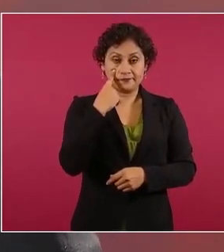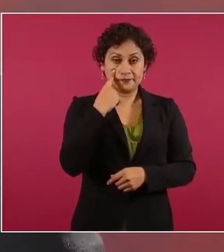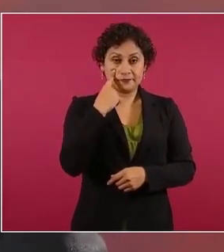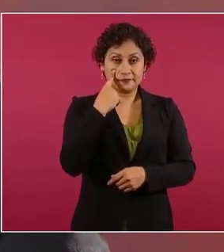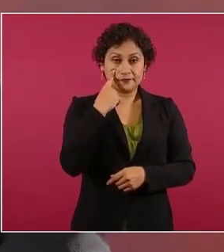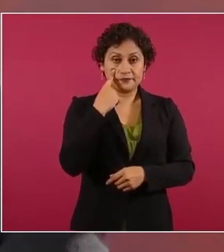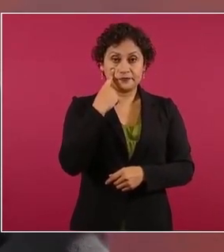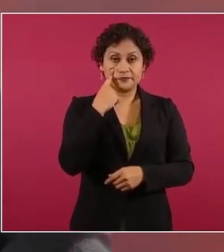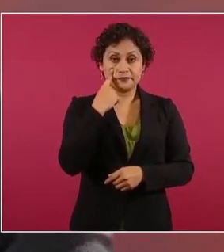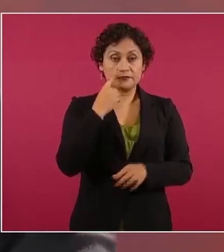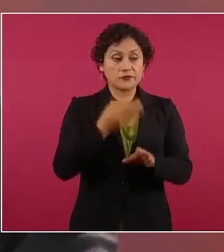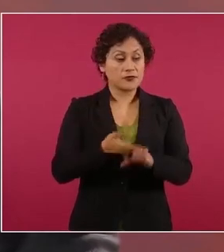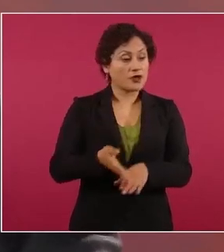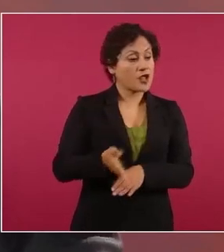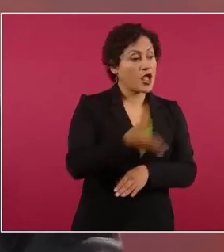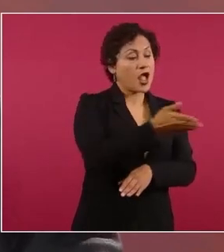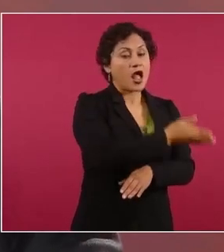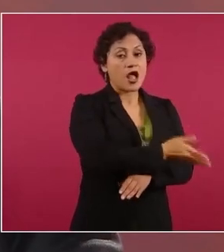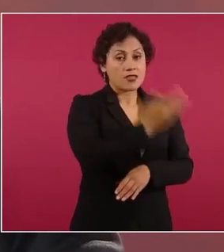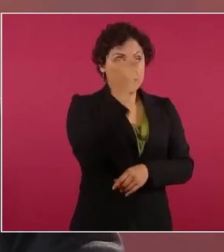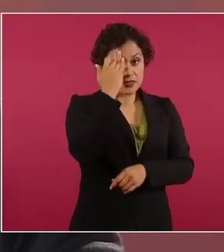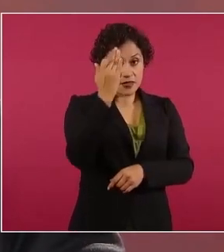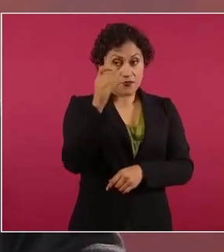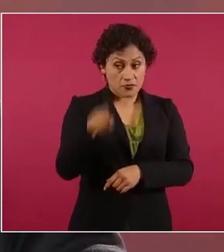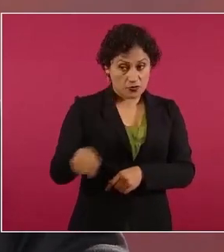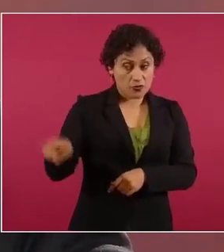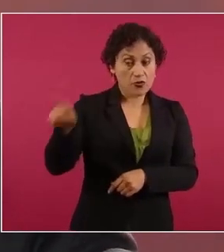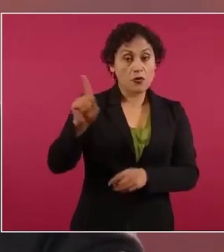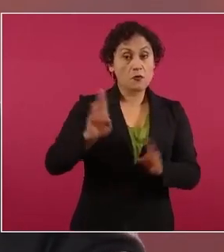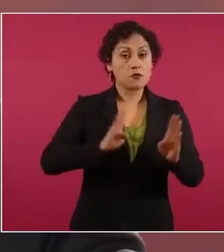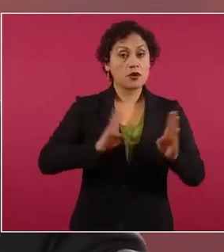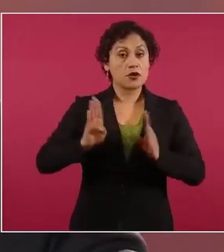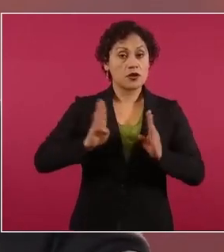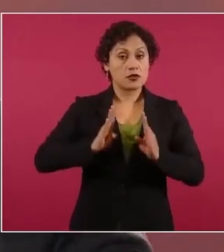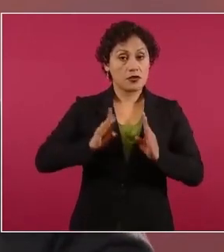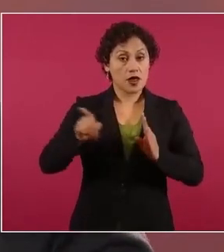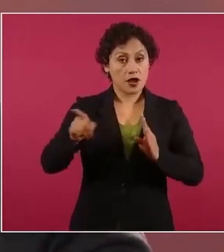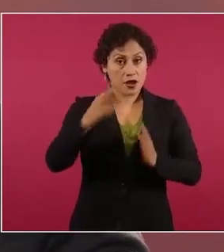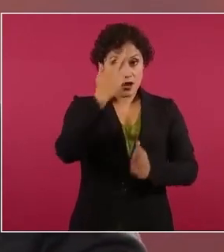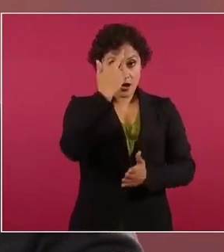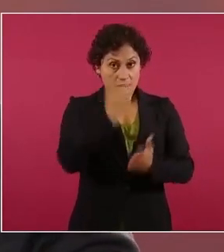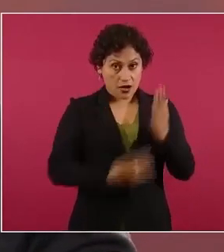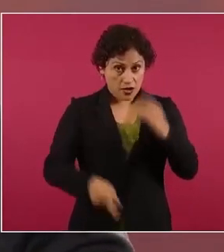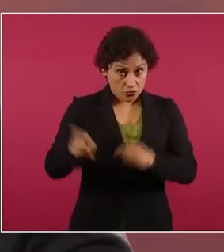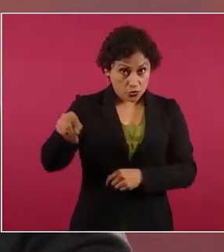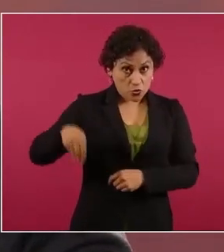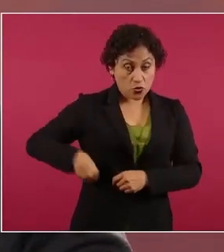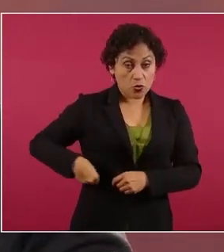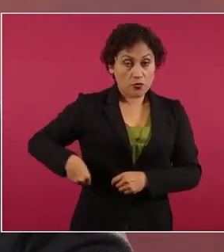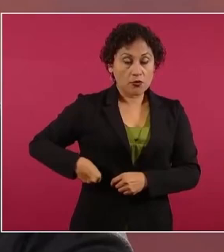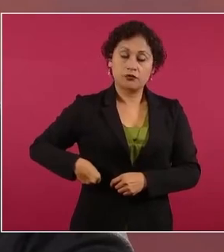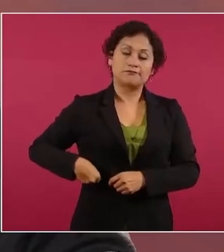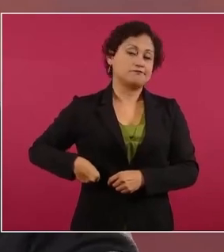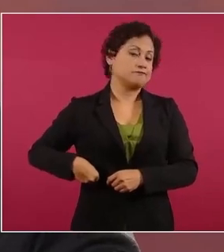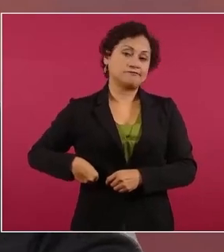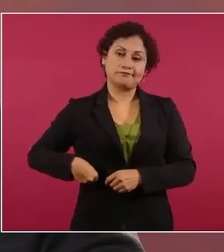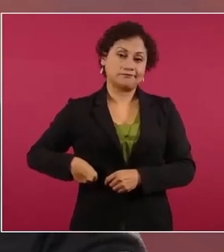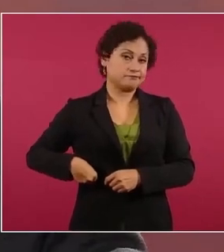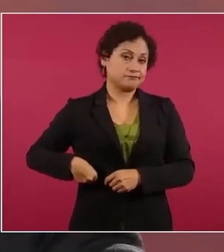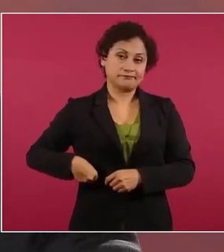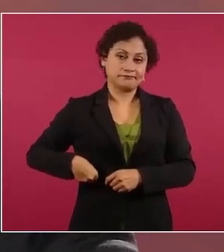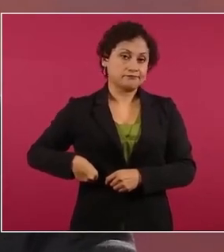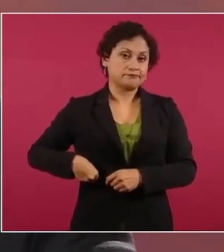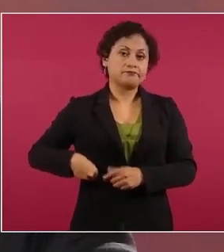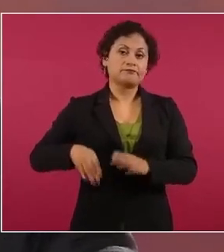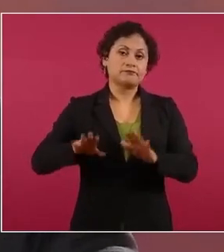fue culpa de ellos la violación de los derechos humanos o más bien